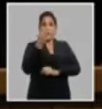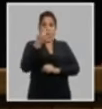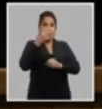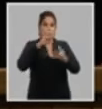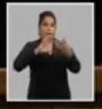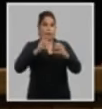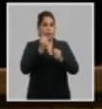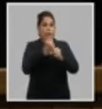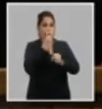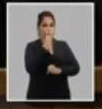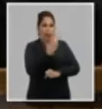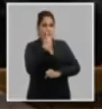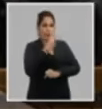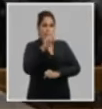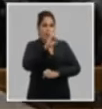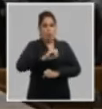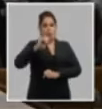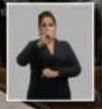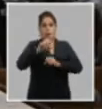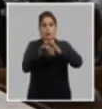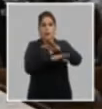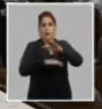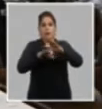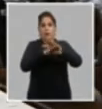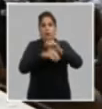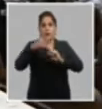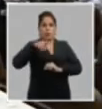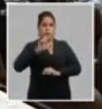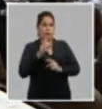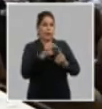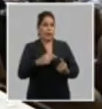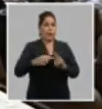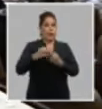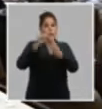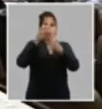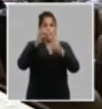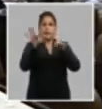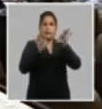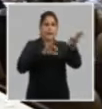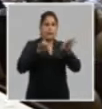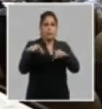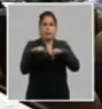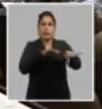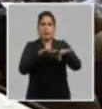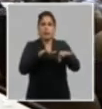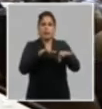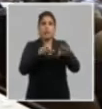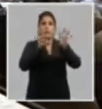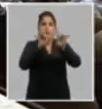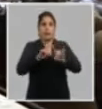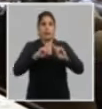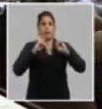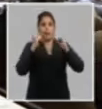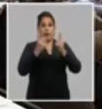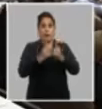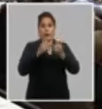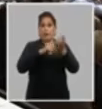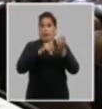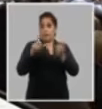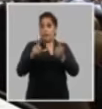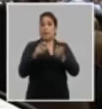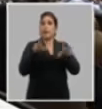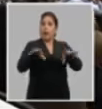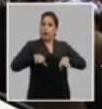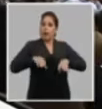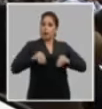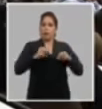el sistema de atención a las organizaciones de base priorizando la selección y preparación de los secretarios generales para